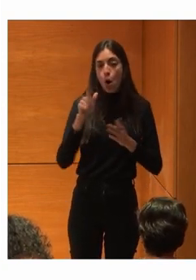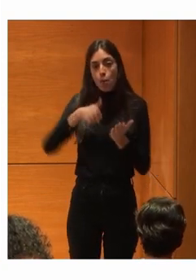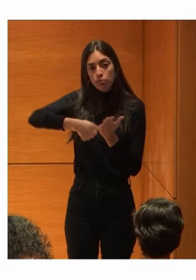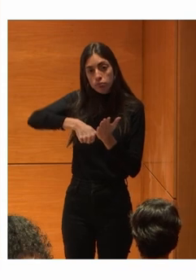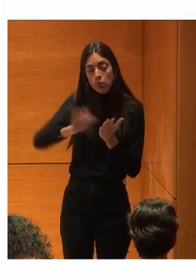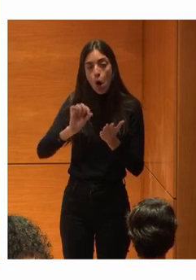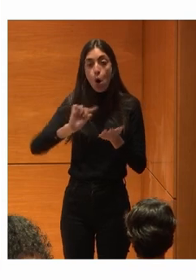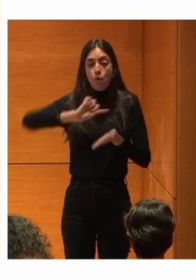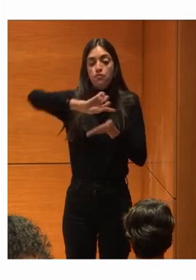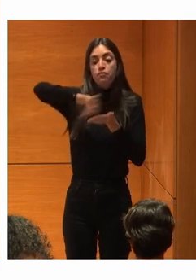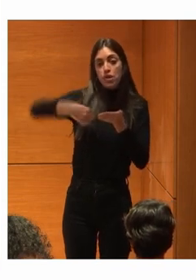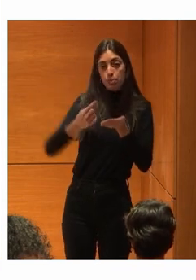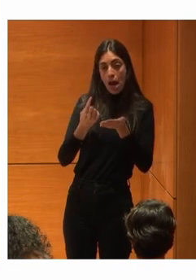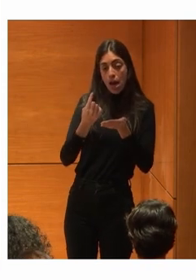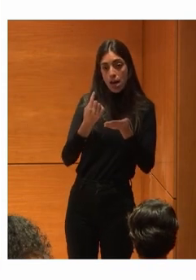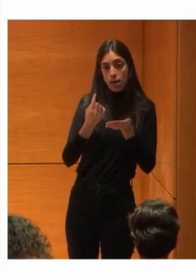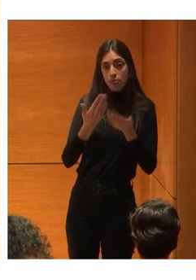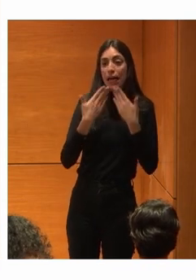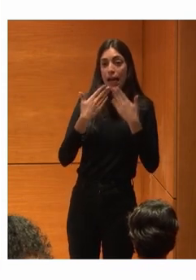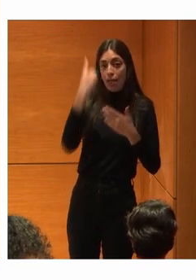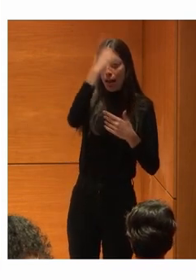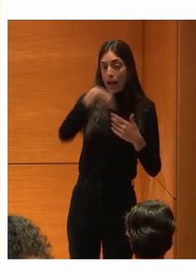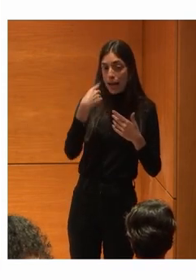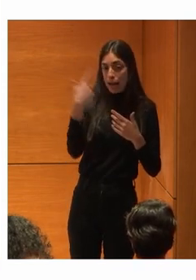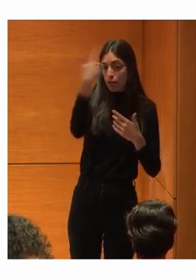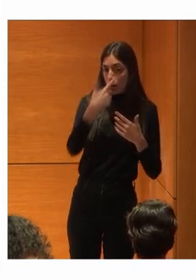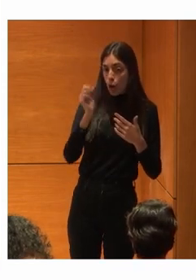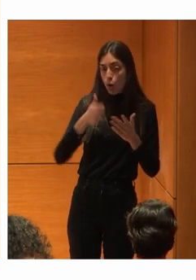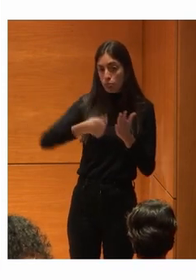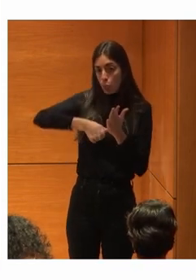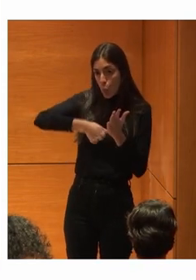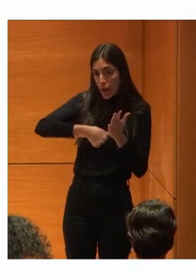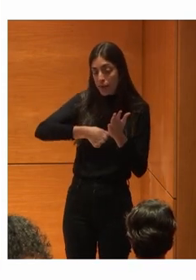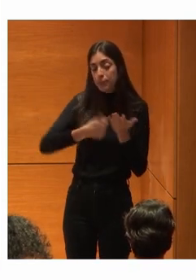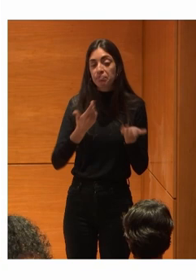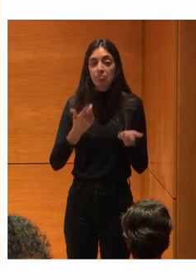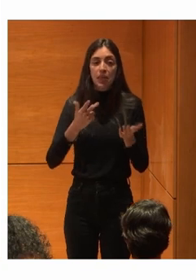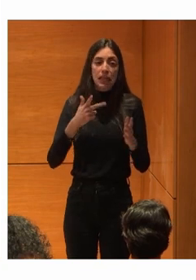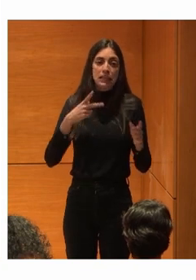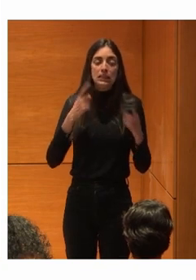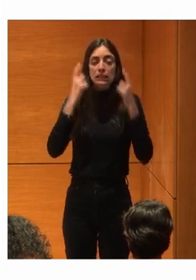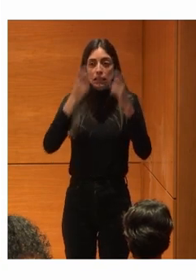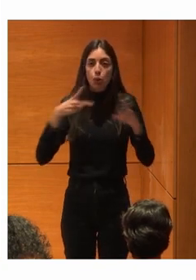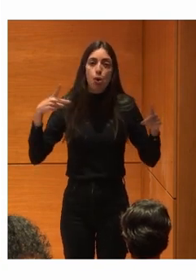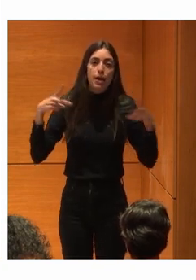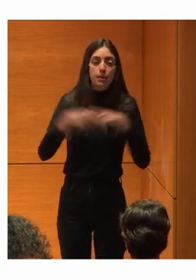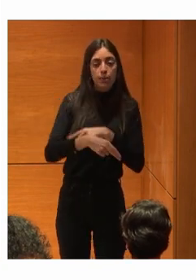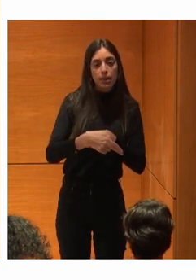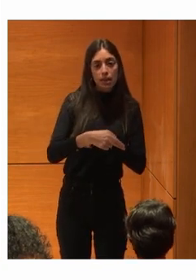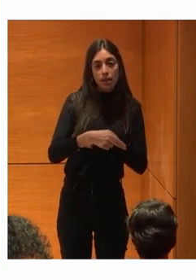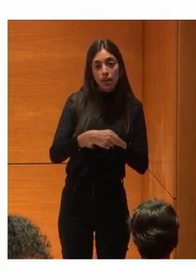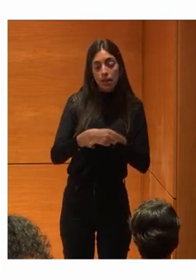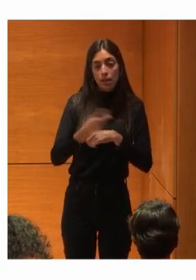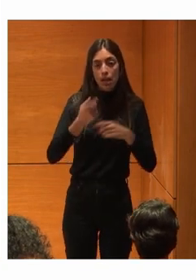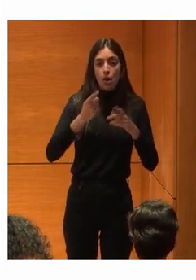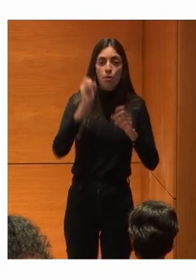También Podemos firmarla Con biometría Que eso te evita El tener que hacer Recibir un OTP Irte aquí